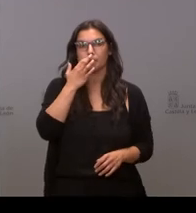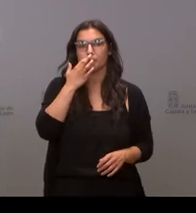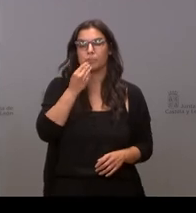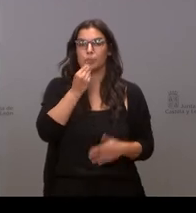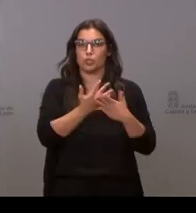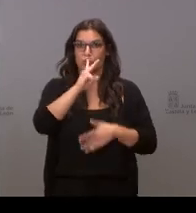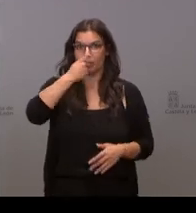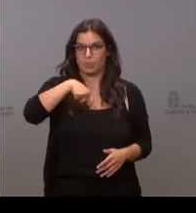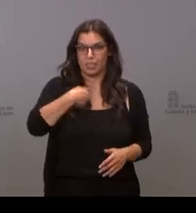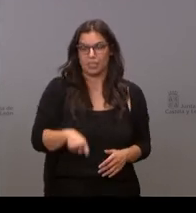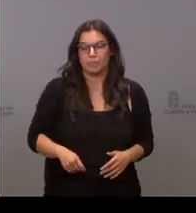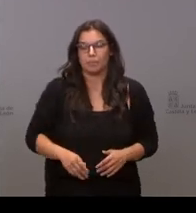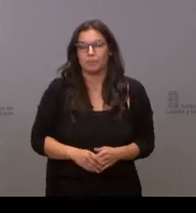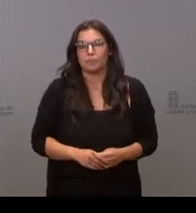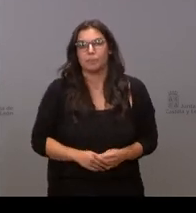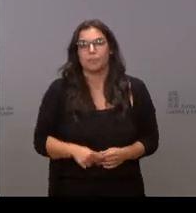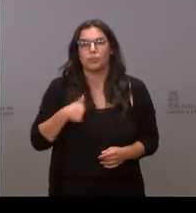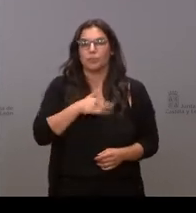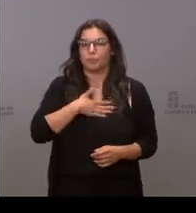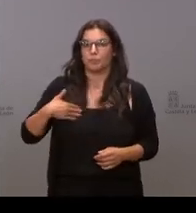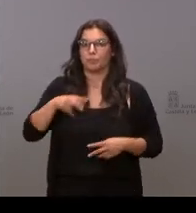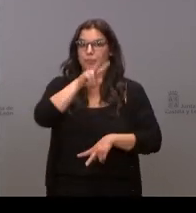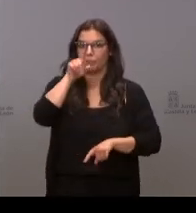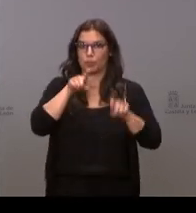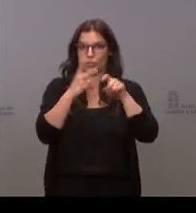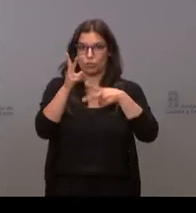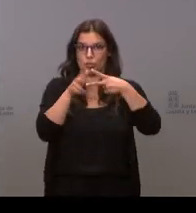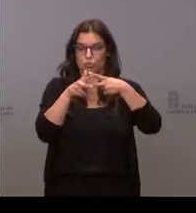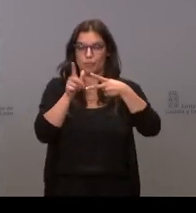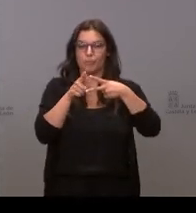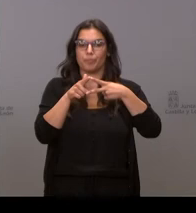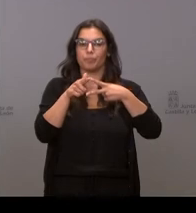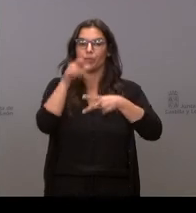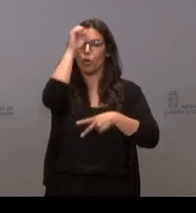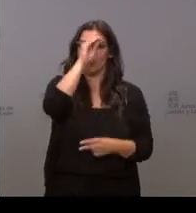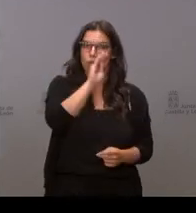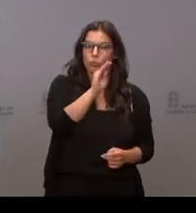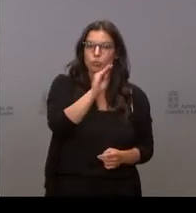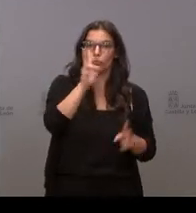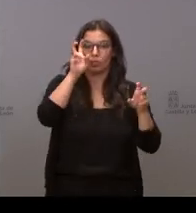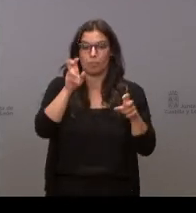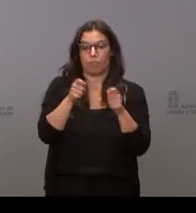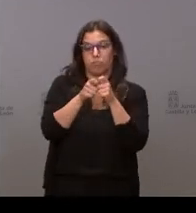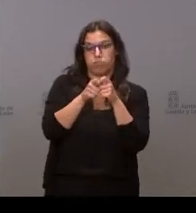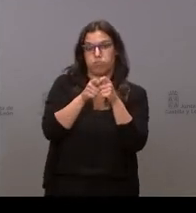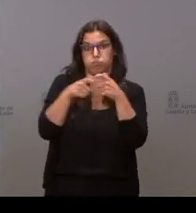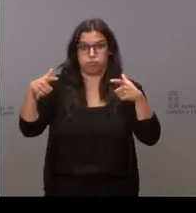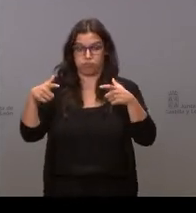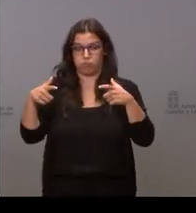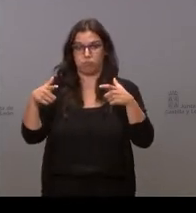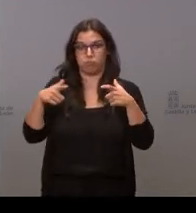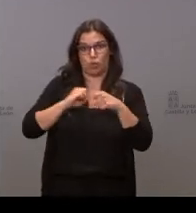vicepresidente yo tengo dos preguntas quería saber si a su juicio este rebrote se ha producido